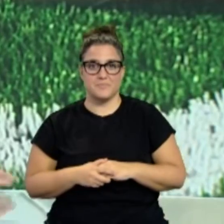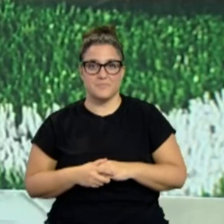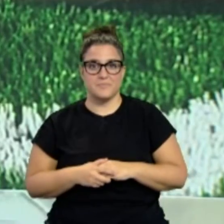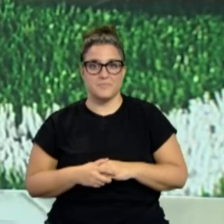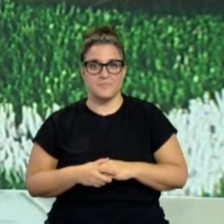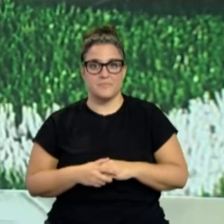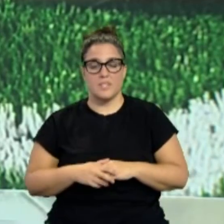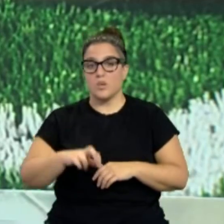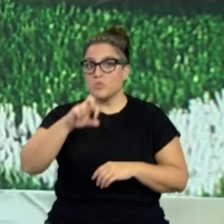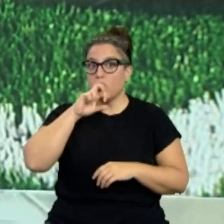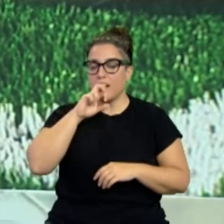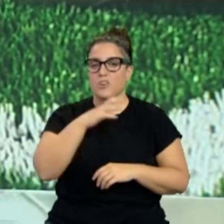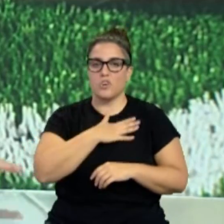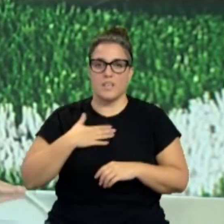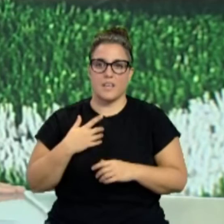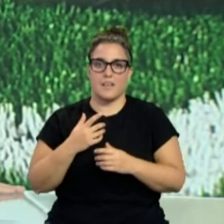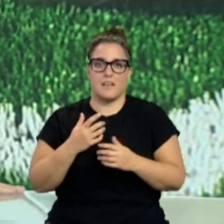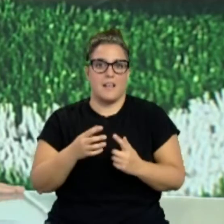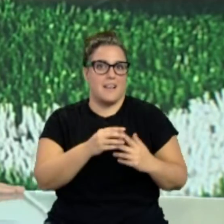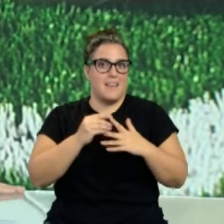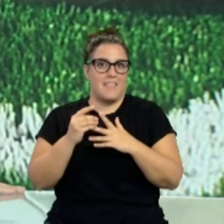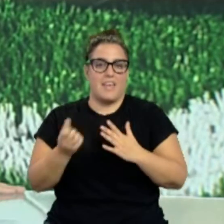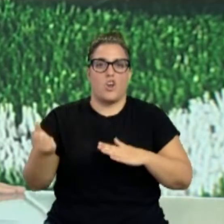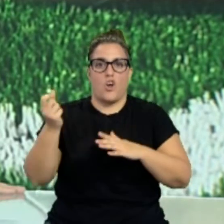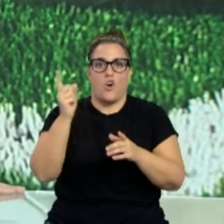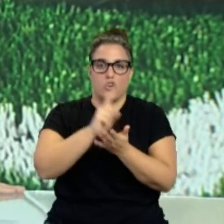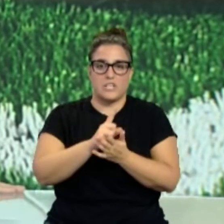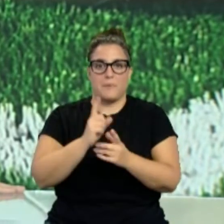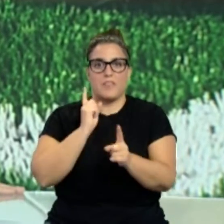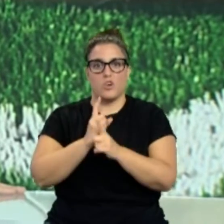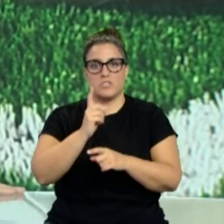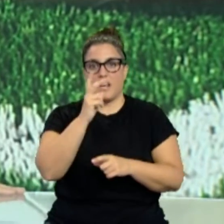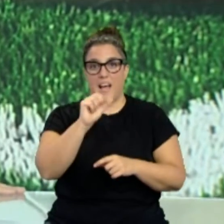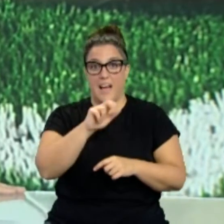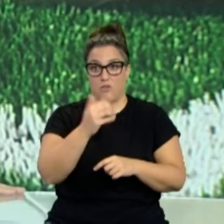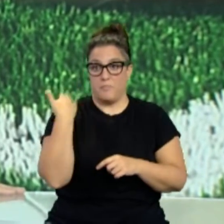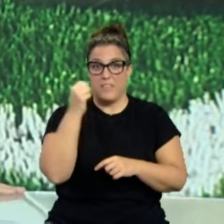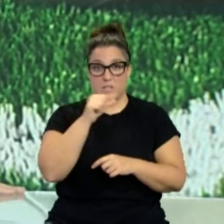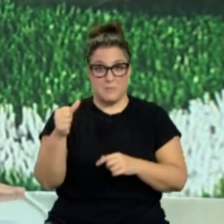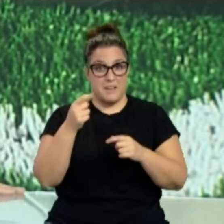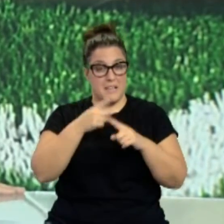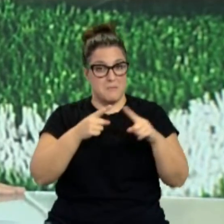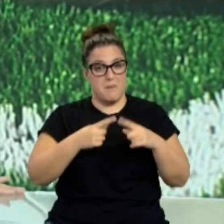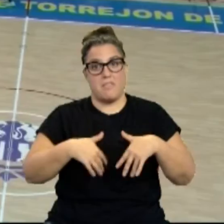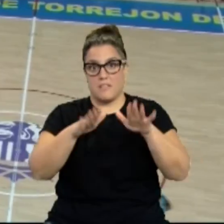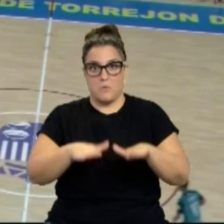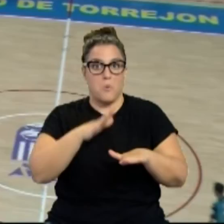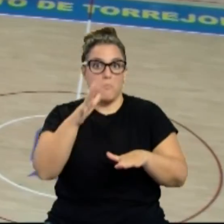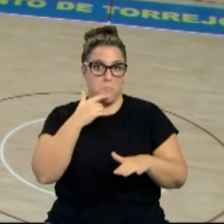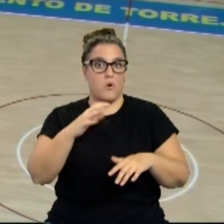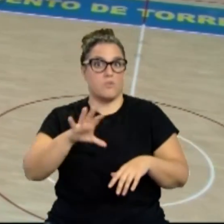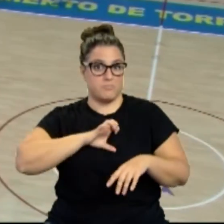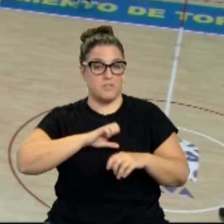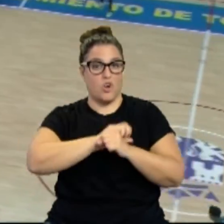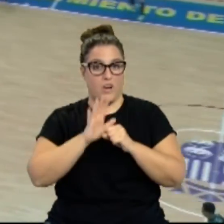Y el Tudela no aspira a recuperar el liderato esta tarde ante el Aro en un partido que se aplazó hace semana y media por los positivos en los banquillos. Mientras que